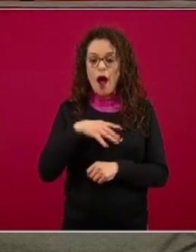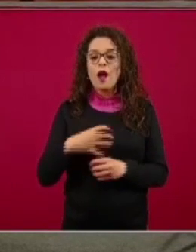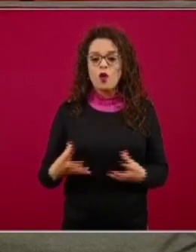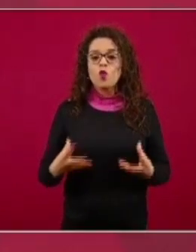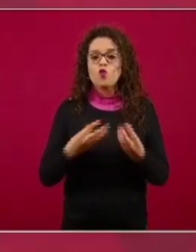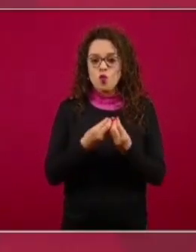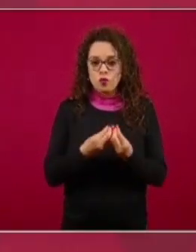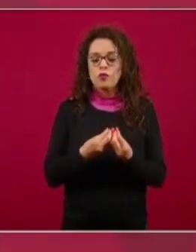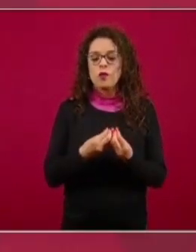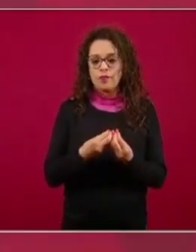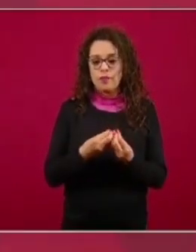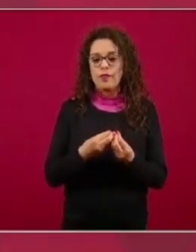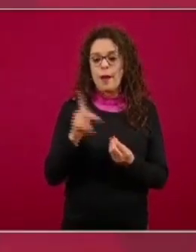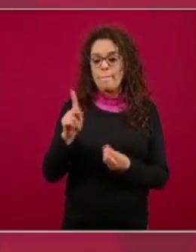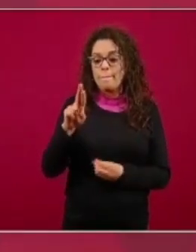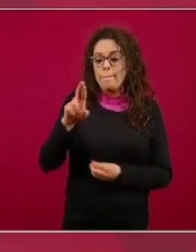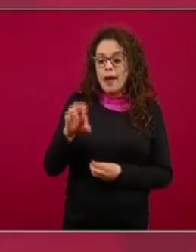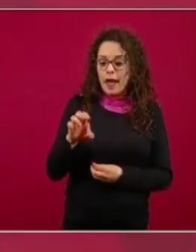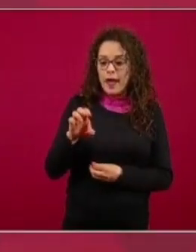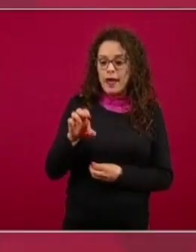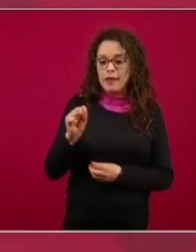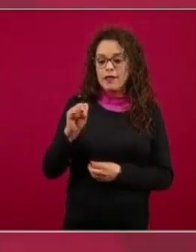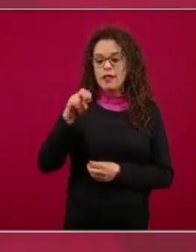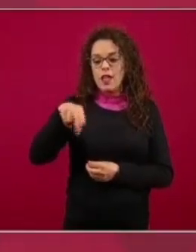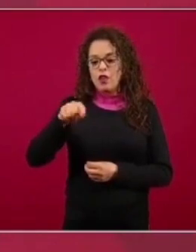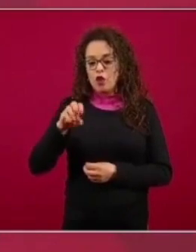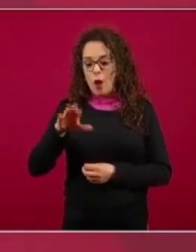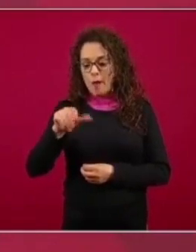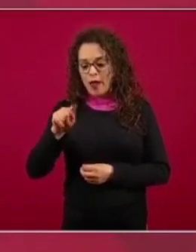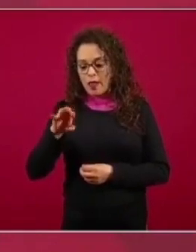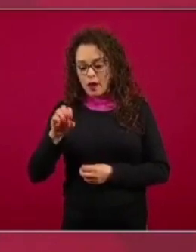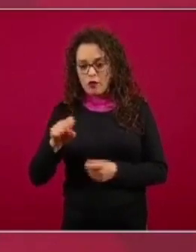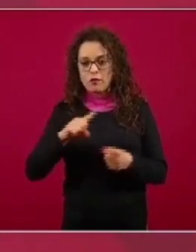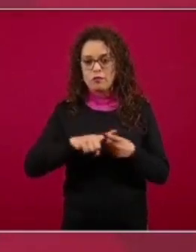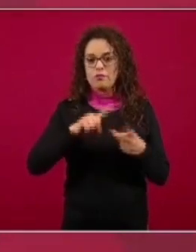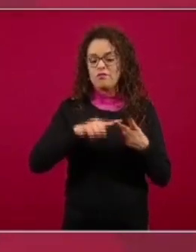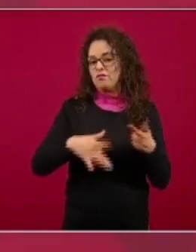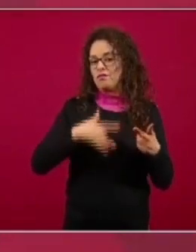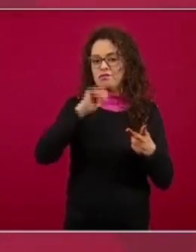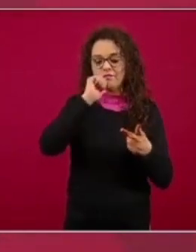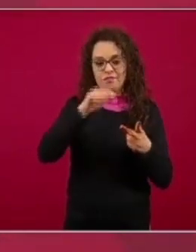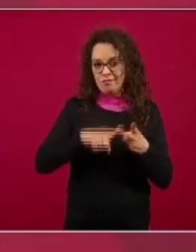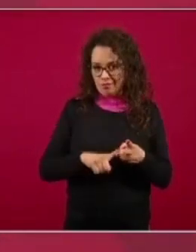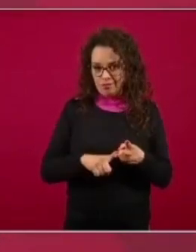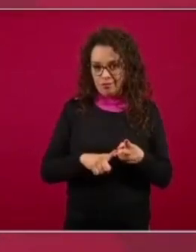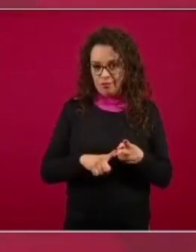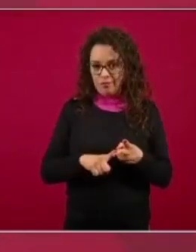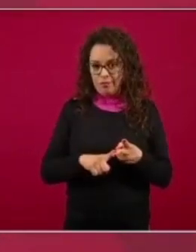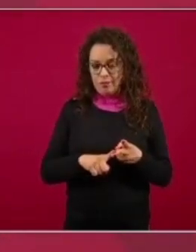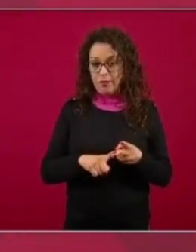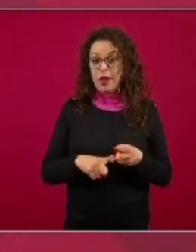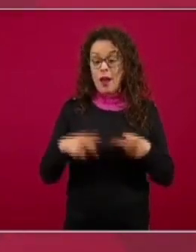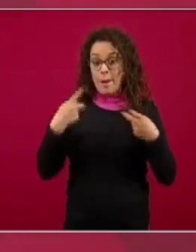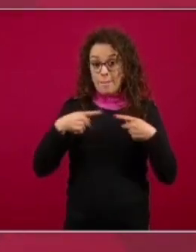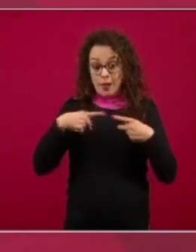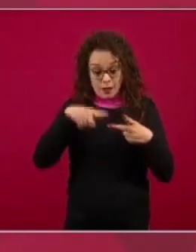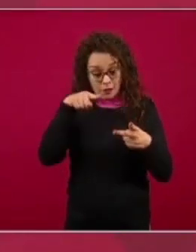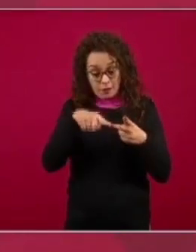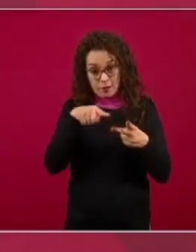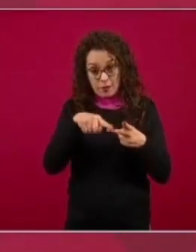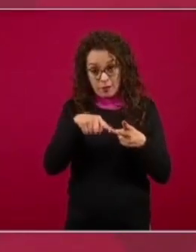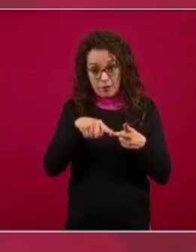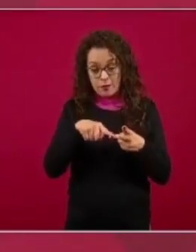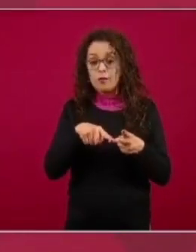asintomáticos ahora el significado de la persona asintomática sobre la capacidad de